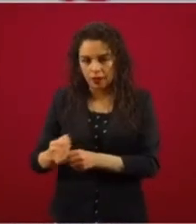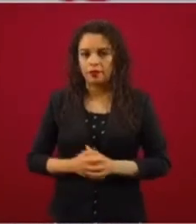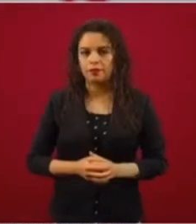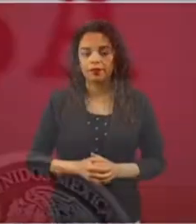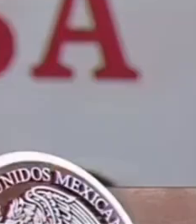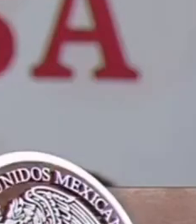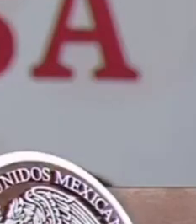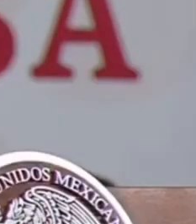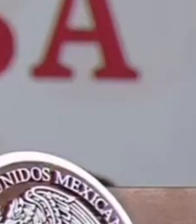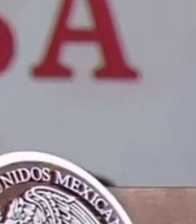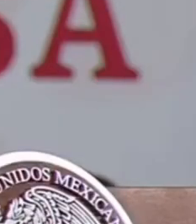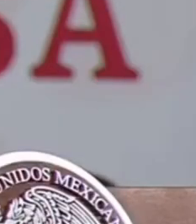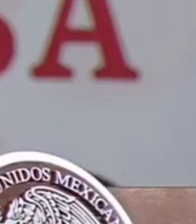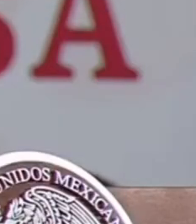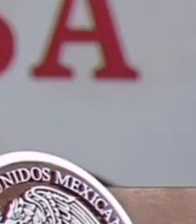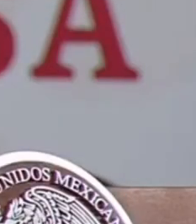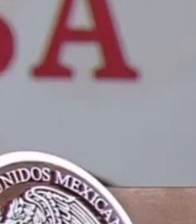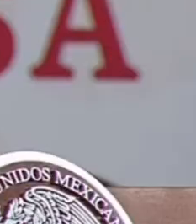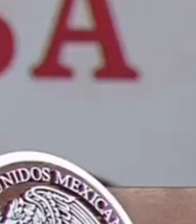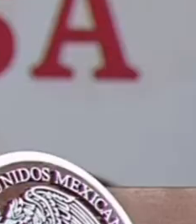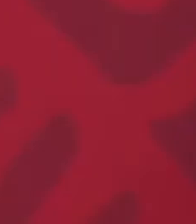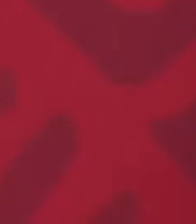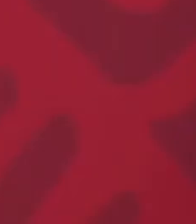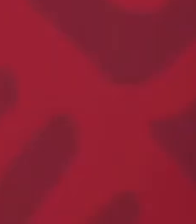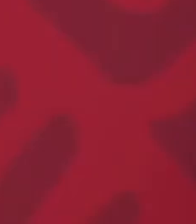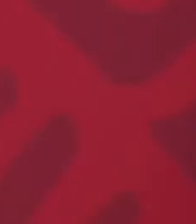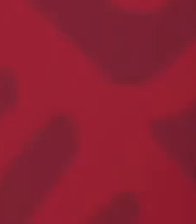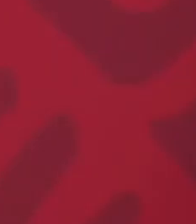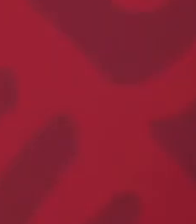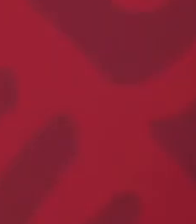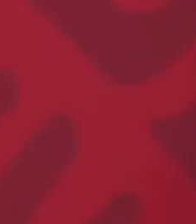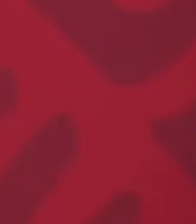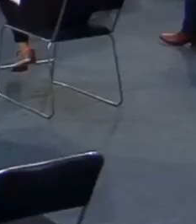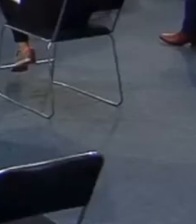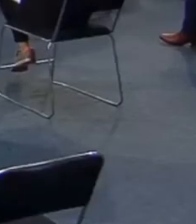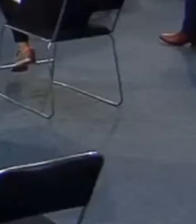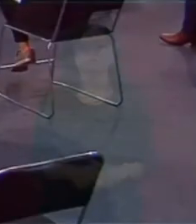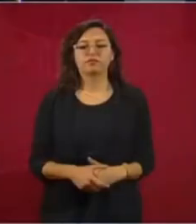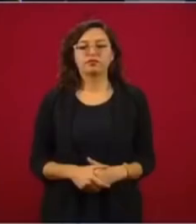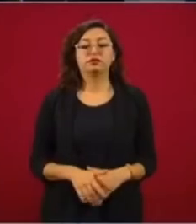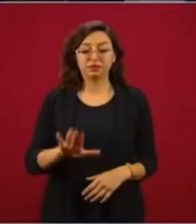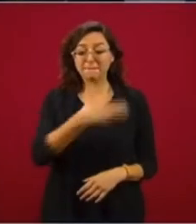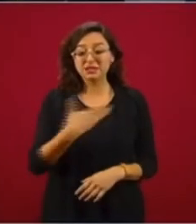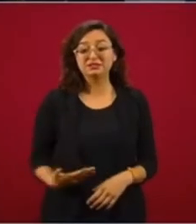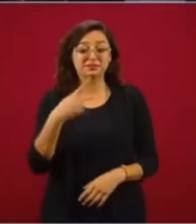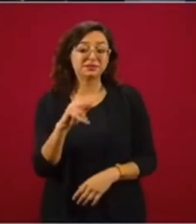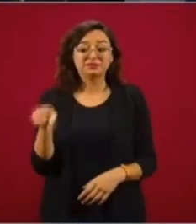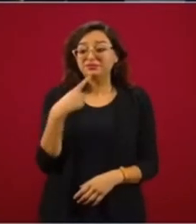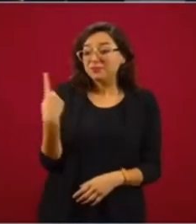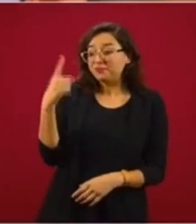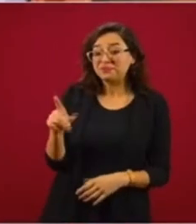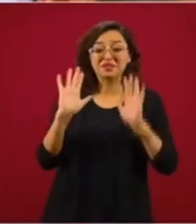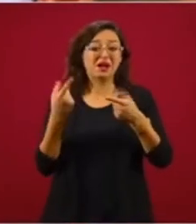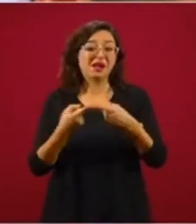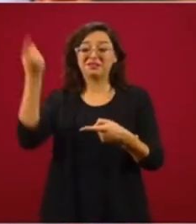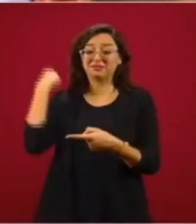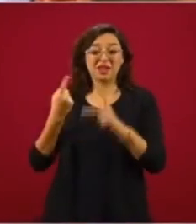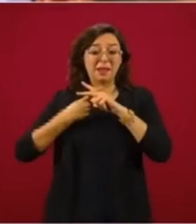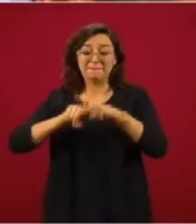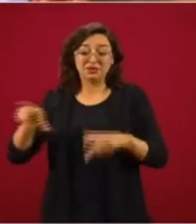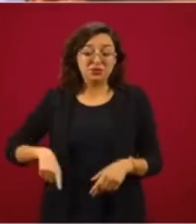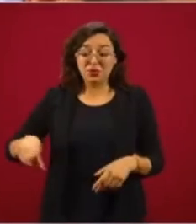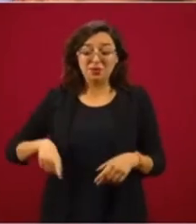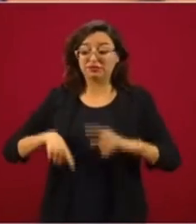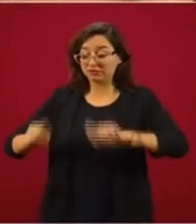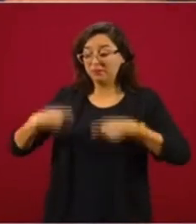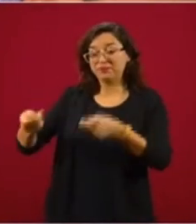que va a haber cada vez más denuncias con esos fines, con esos propósitos. Presidente, pero estas acusaciones ya se subieron haciendo desde casi el inicio que